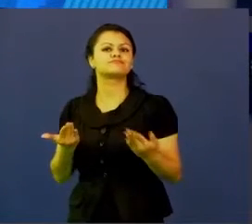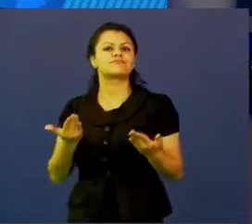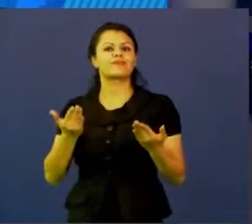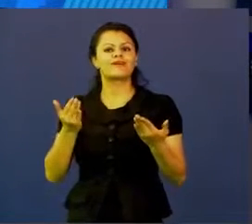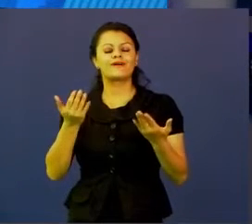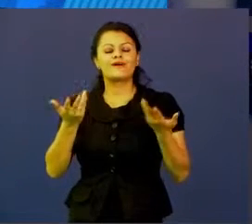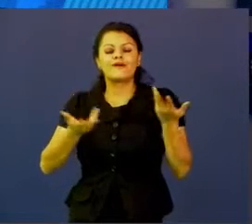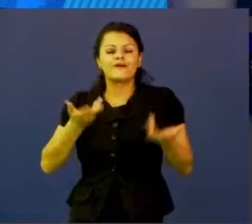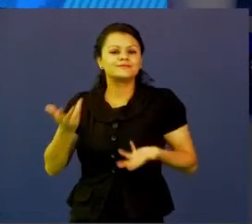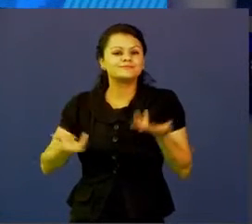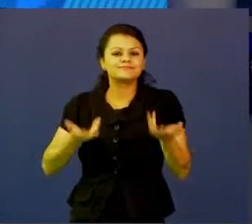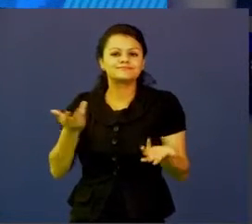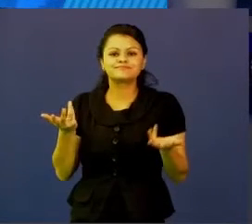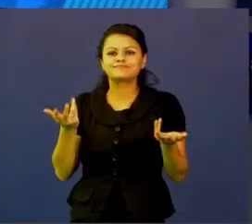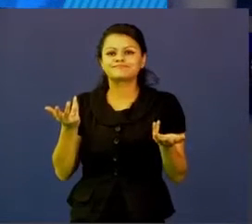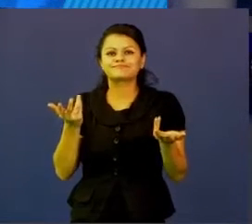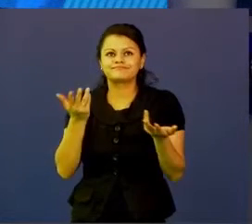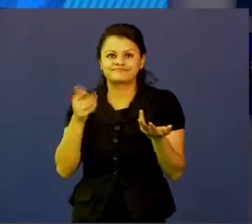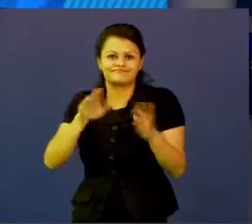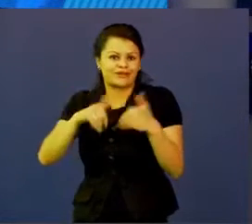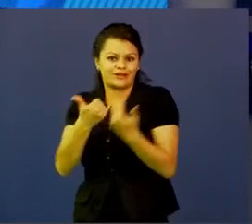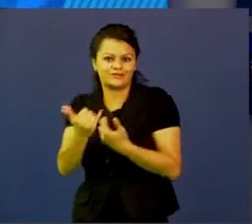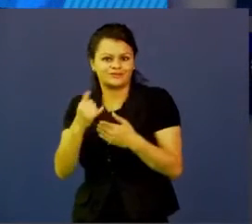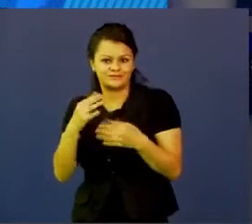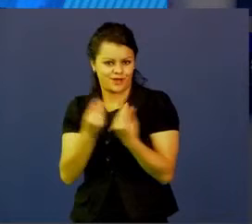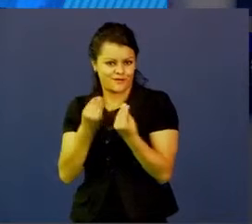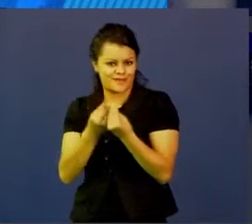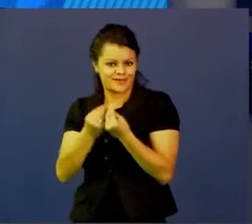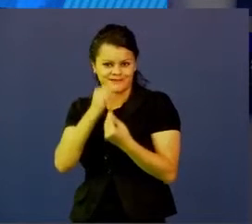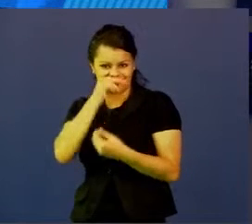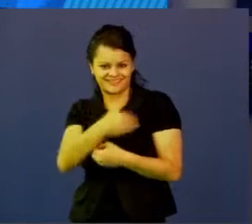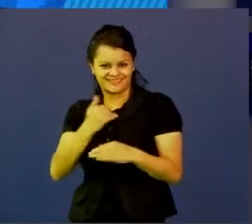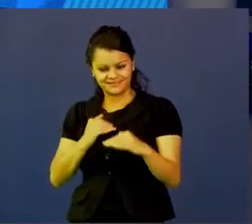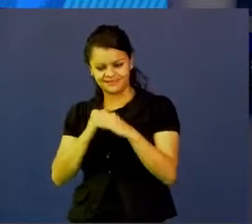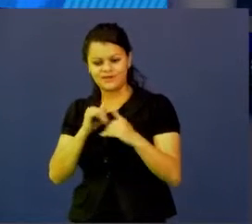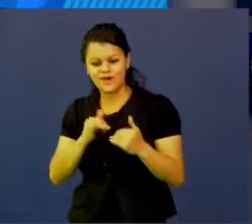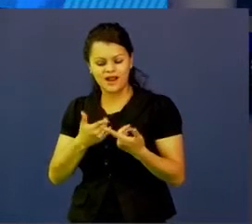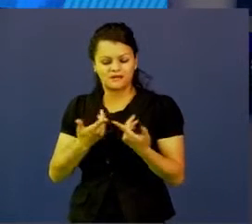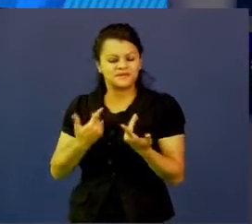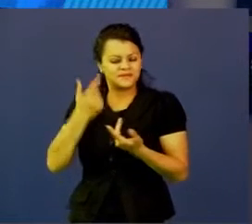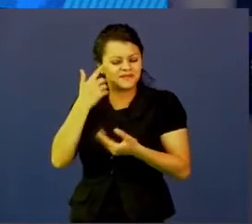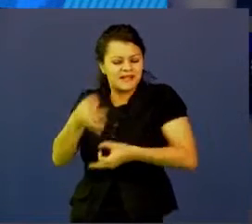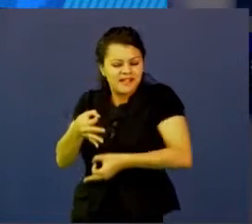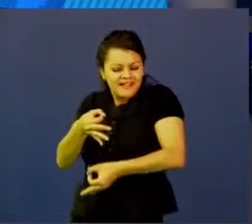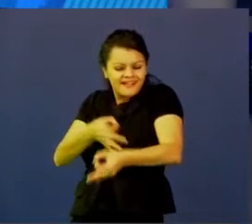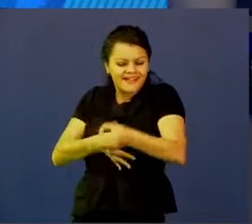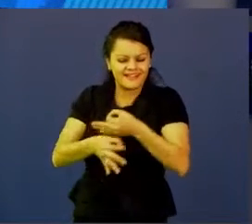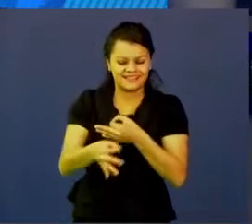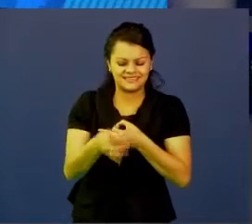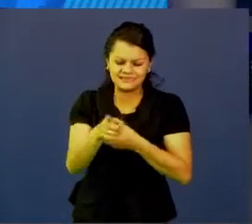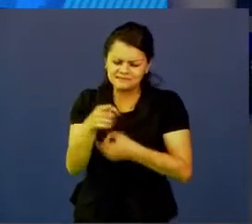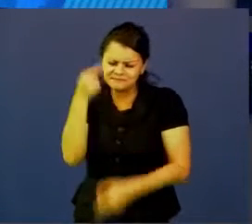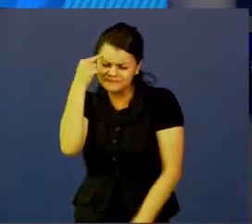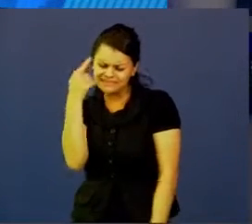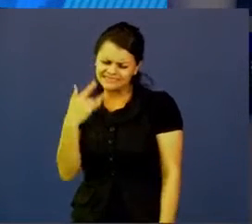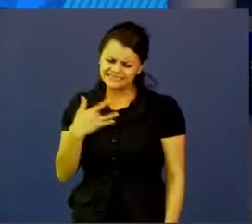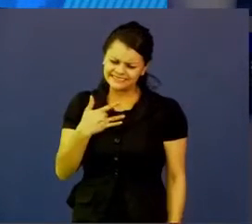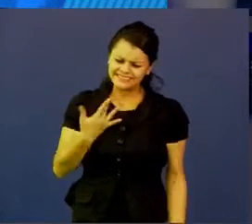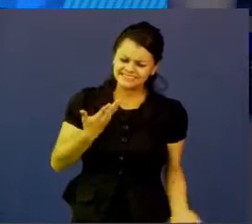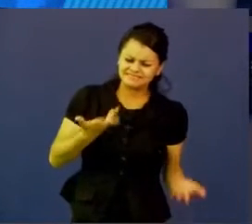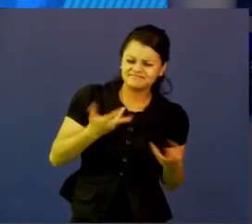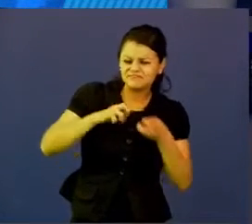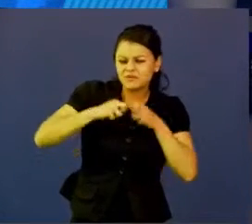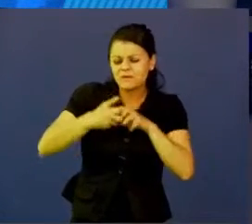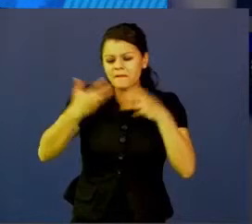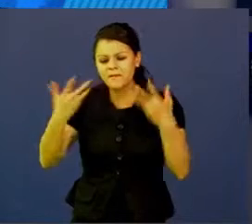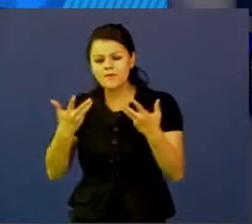la escuela, bueno, cualquiera de los usuarios empezamos a entender qué piensa, qué tiene, cuáles son sus problemas,